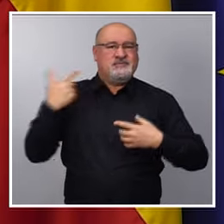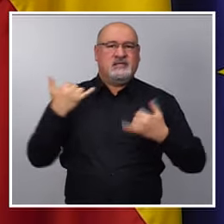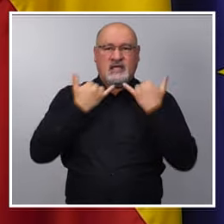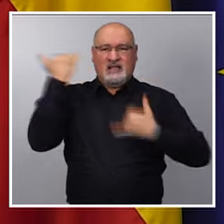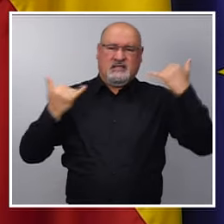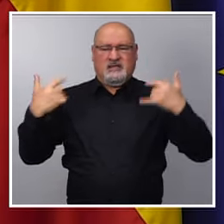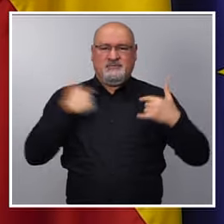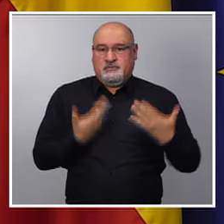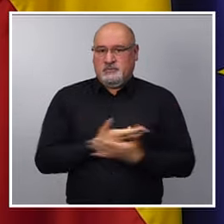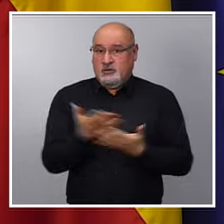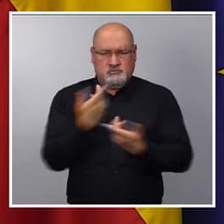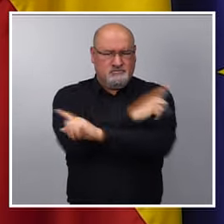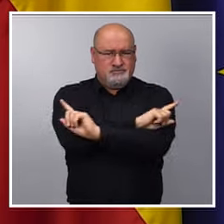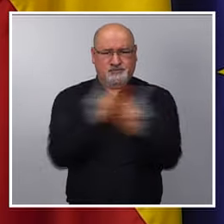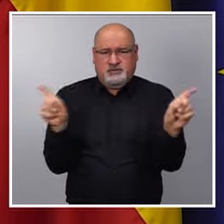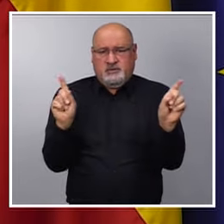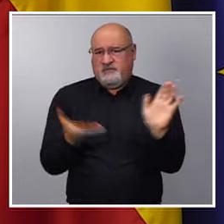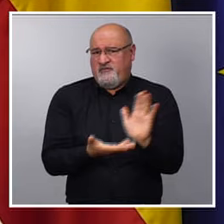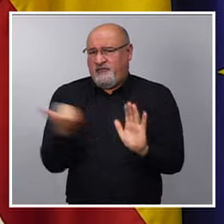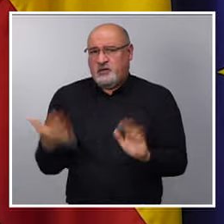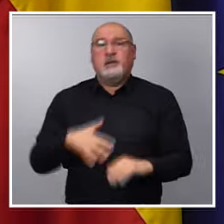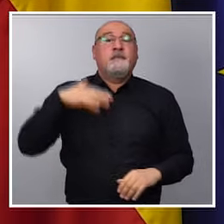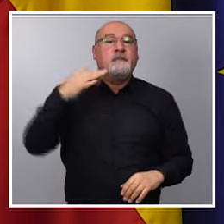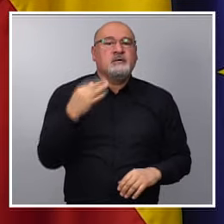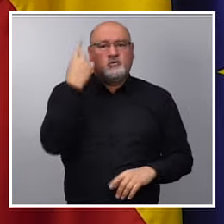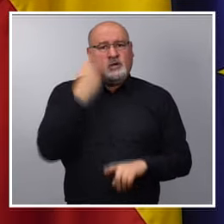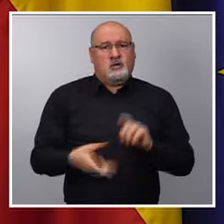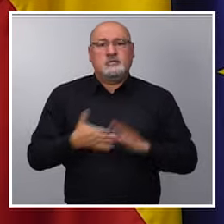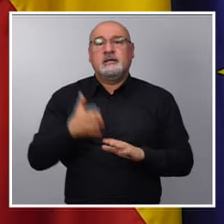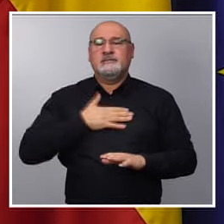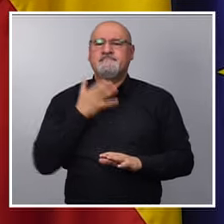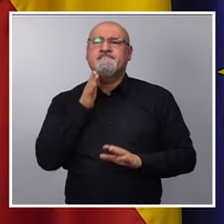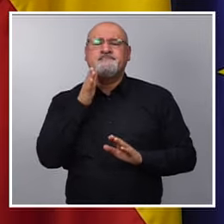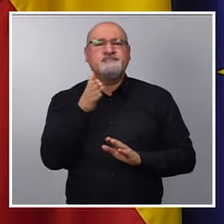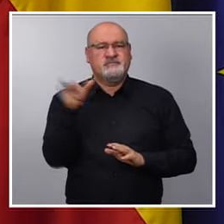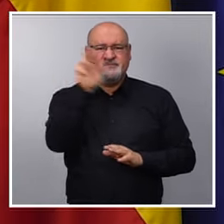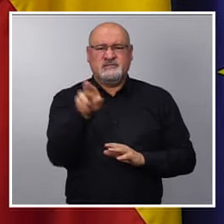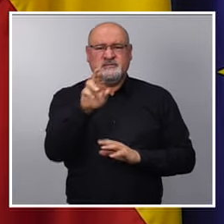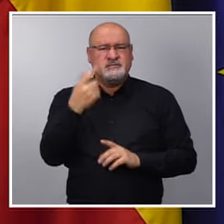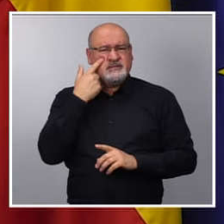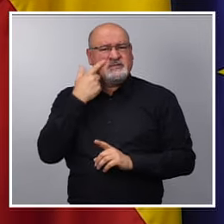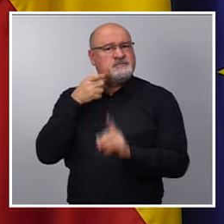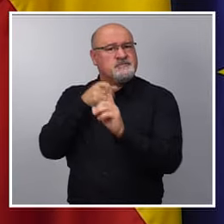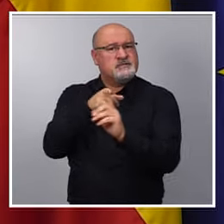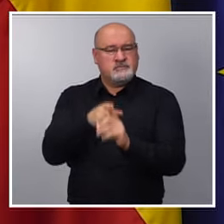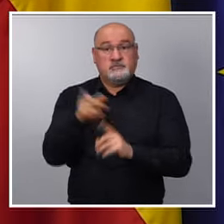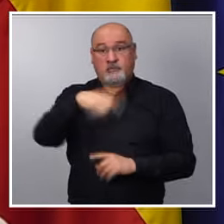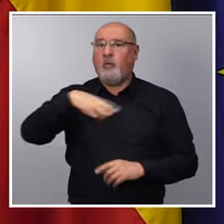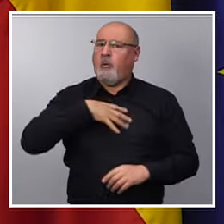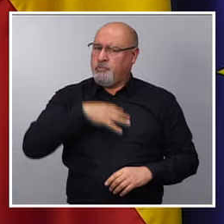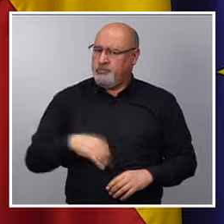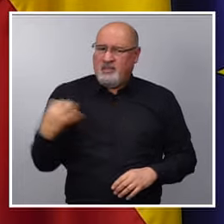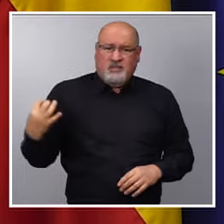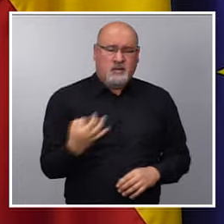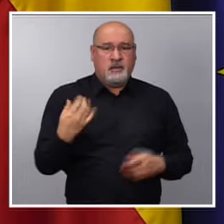Todo esto va a quedar prohibido, pero además, y una cosa en la que quería poner cierto énfasis, creo que tenemos que ser capaces de construir un país en